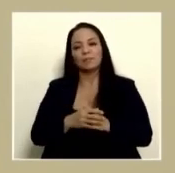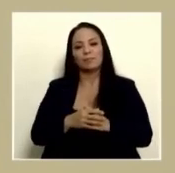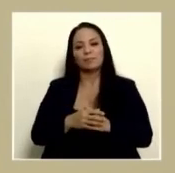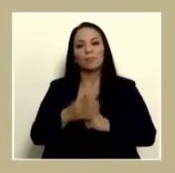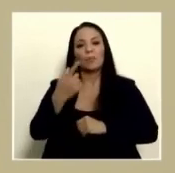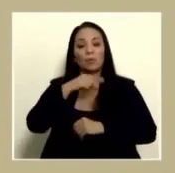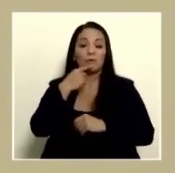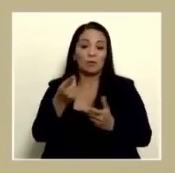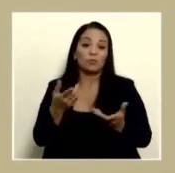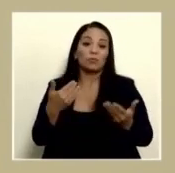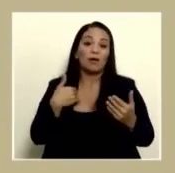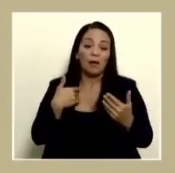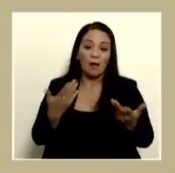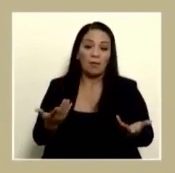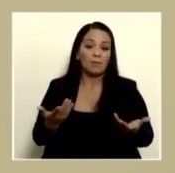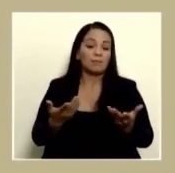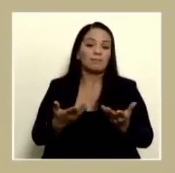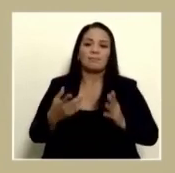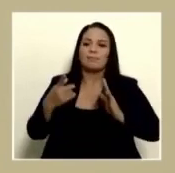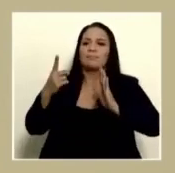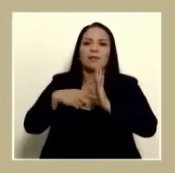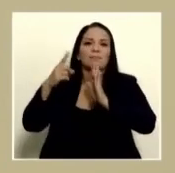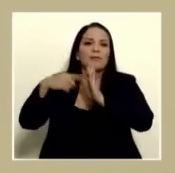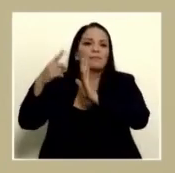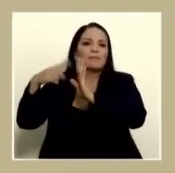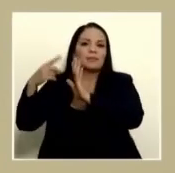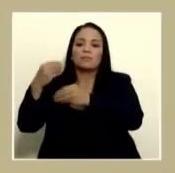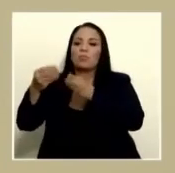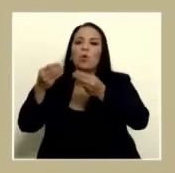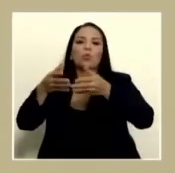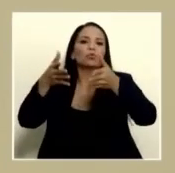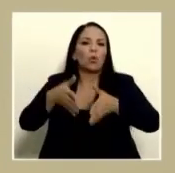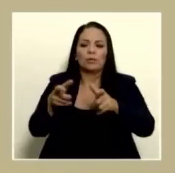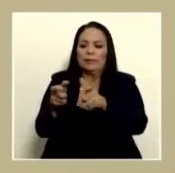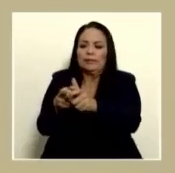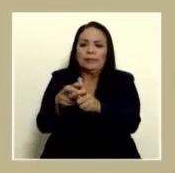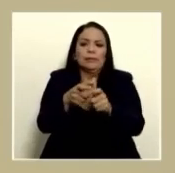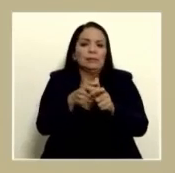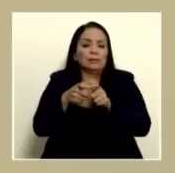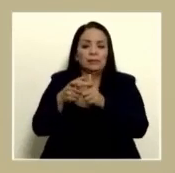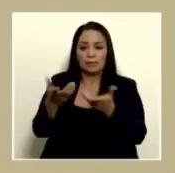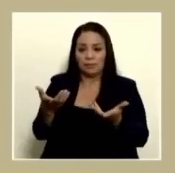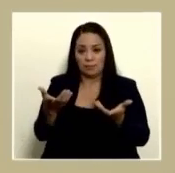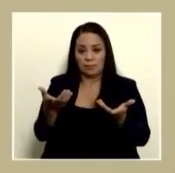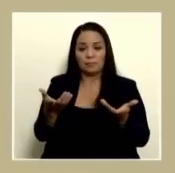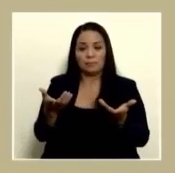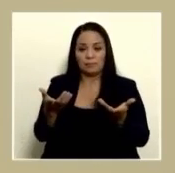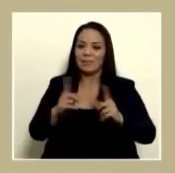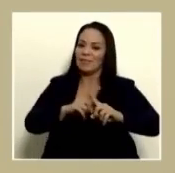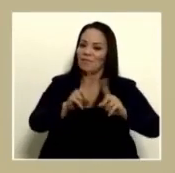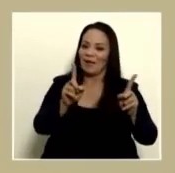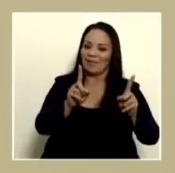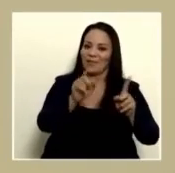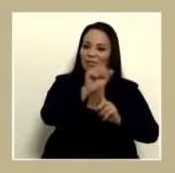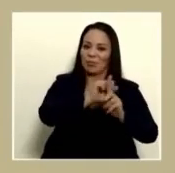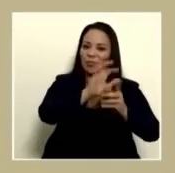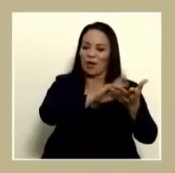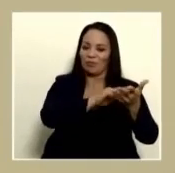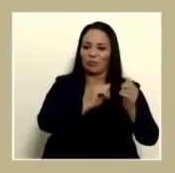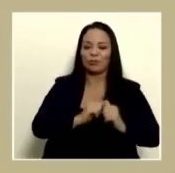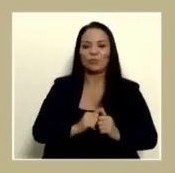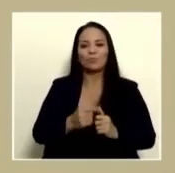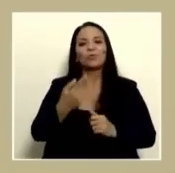hay miles de miles de productores chiquitos contrario al arroz que nosotros si